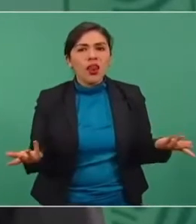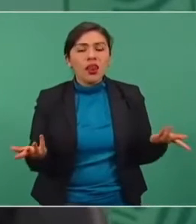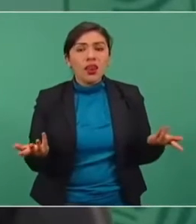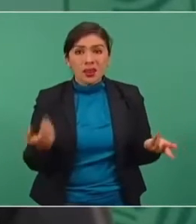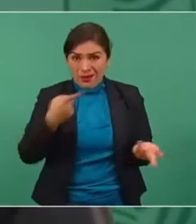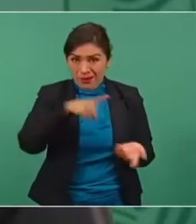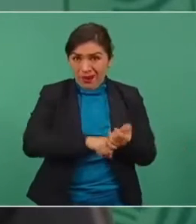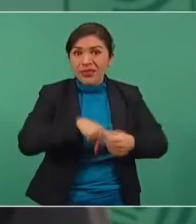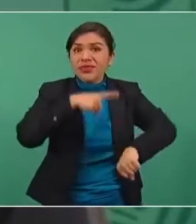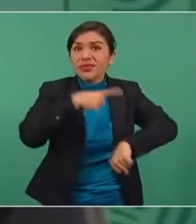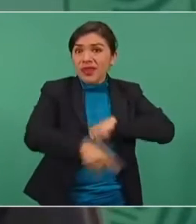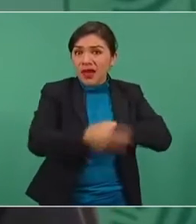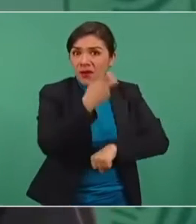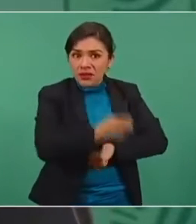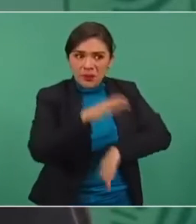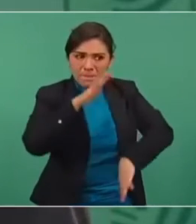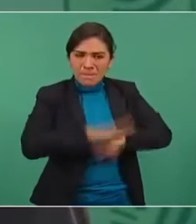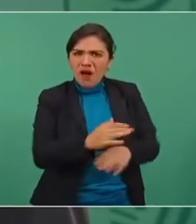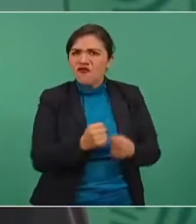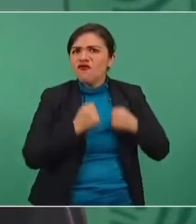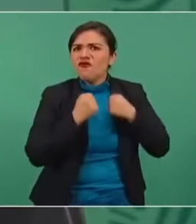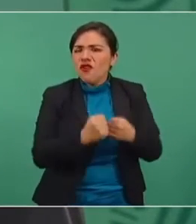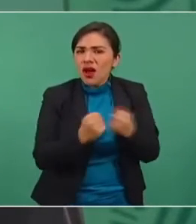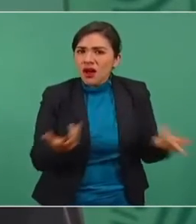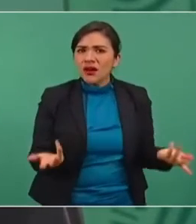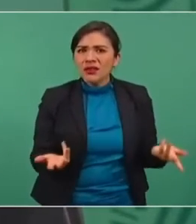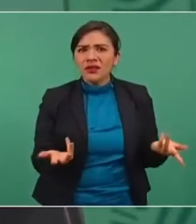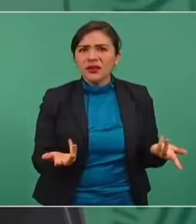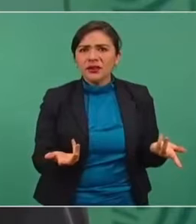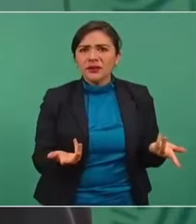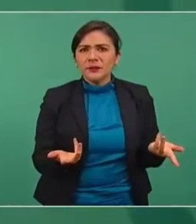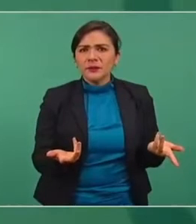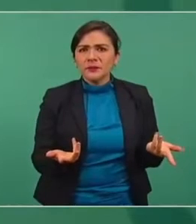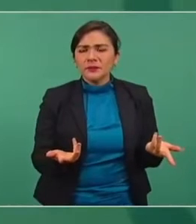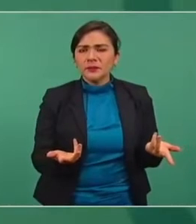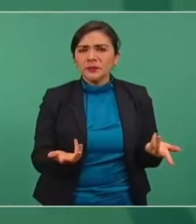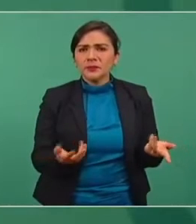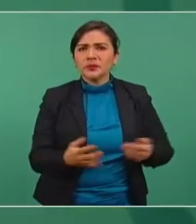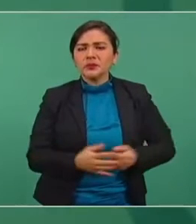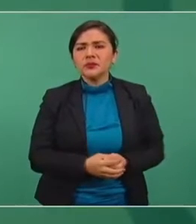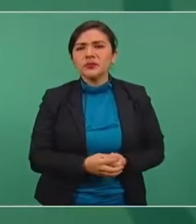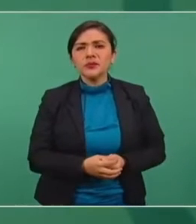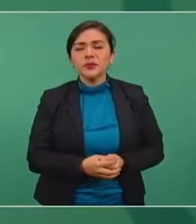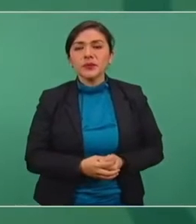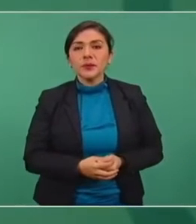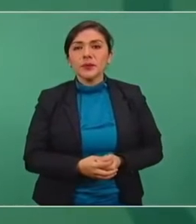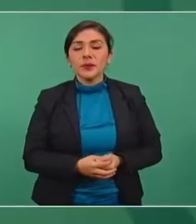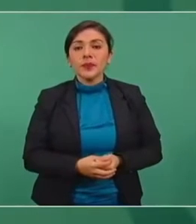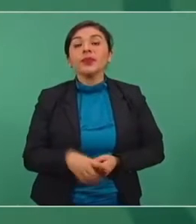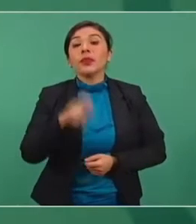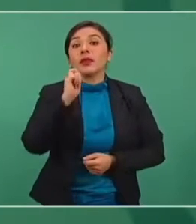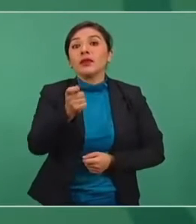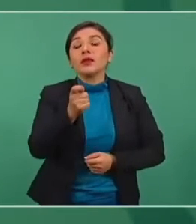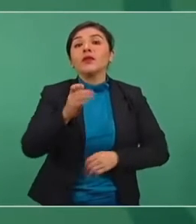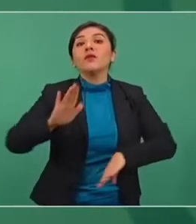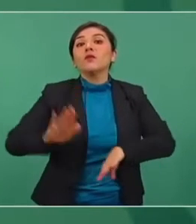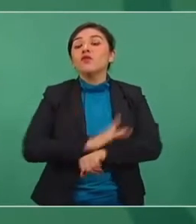el daño tan grande que se origina,